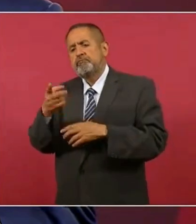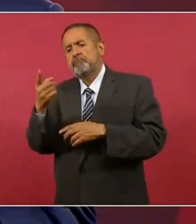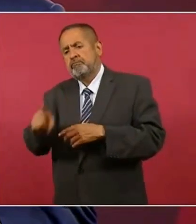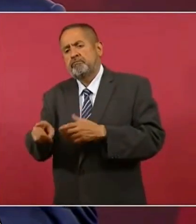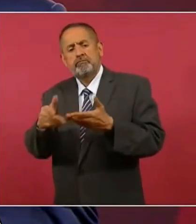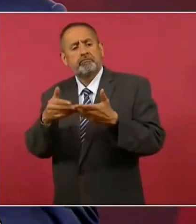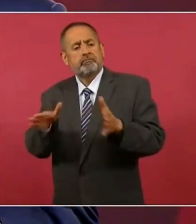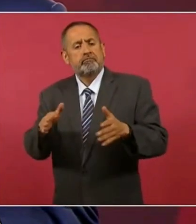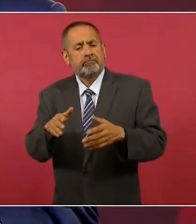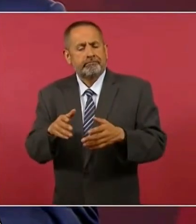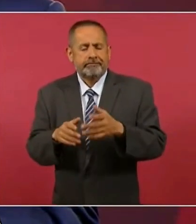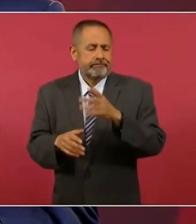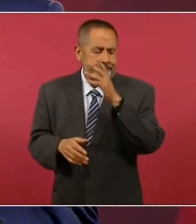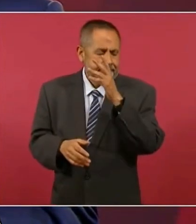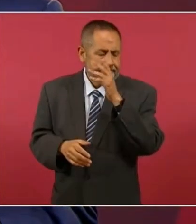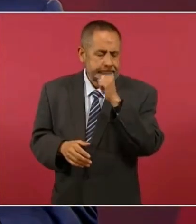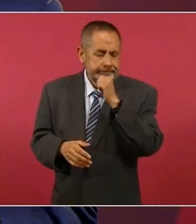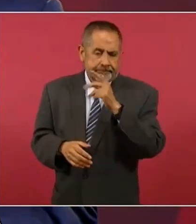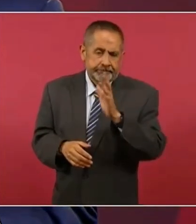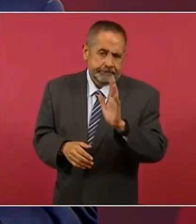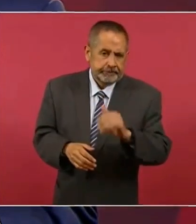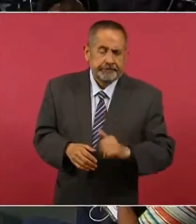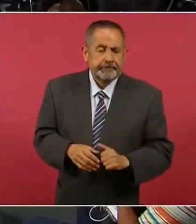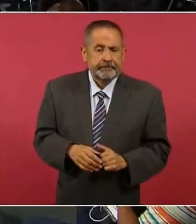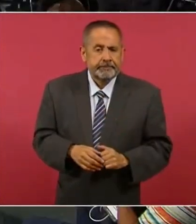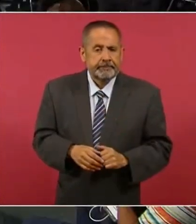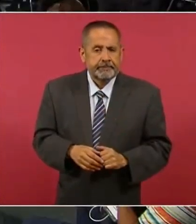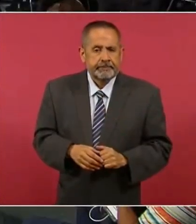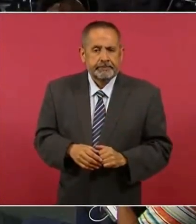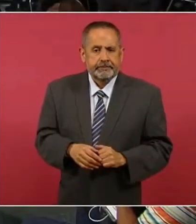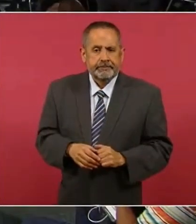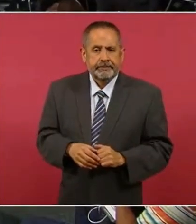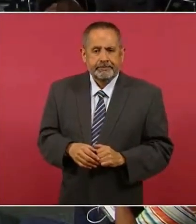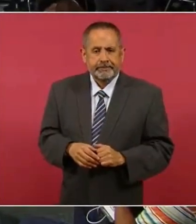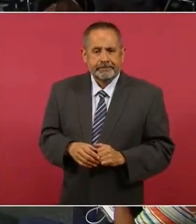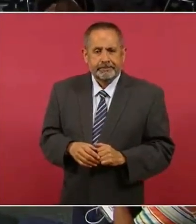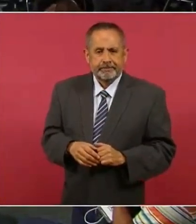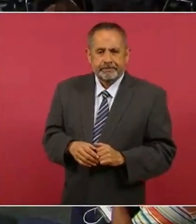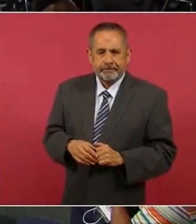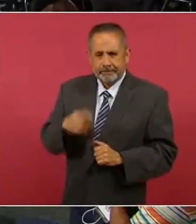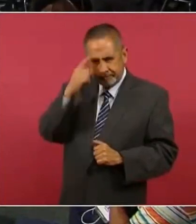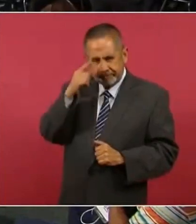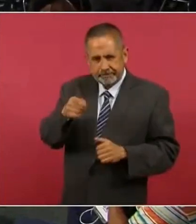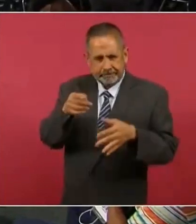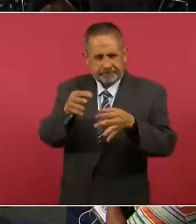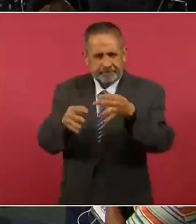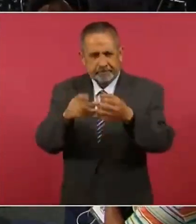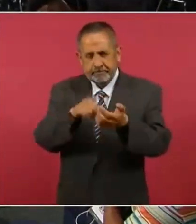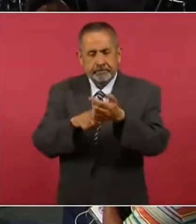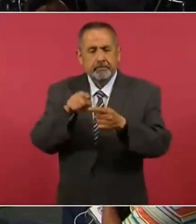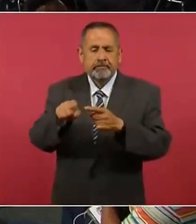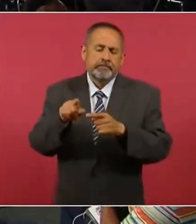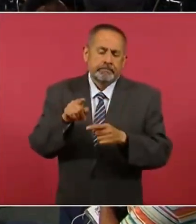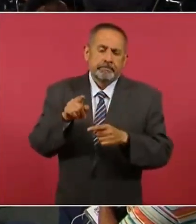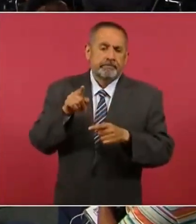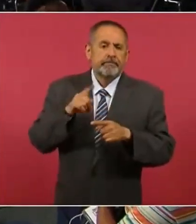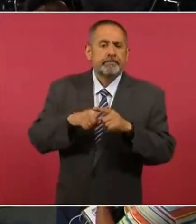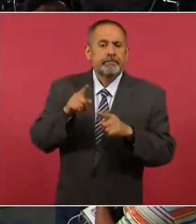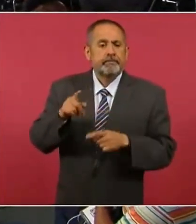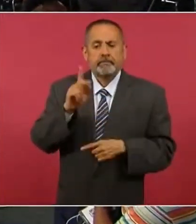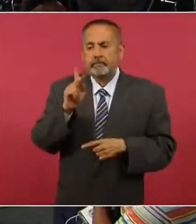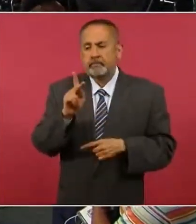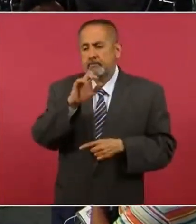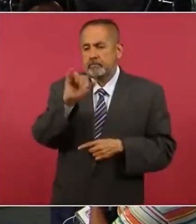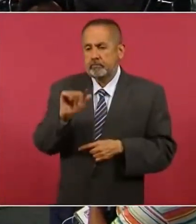precisas en lo jurídico, porque tiene que ver con el Poder